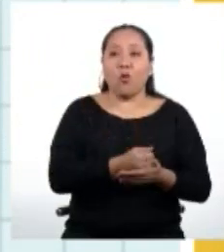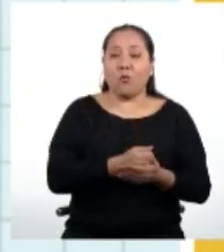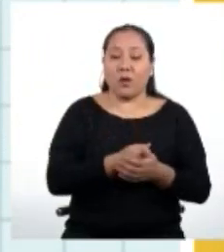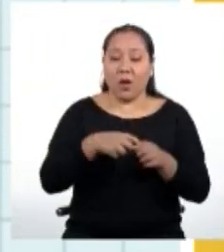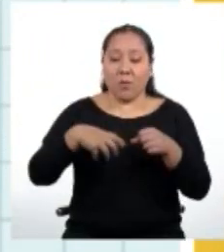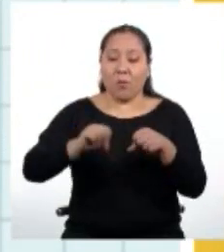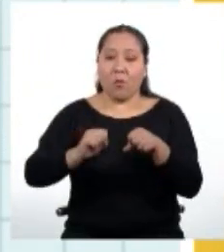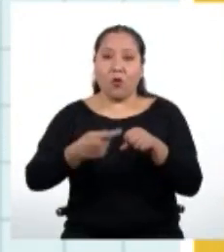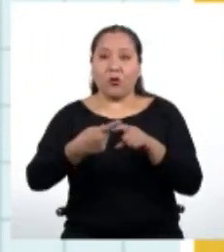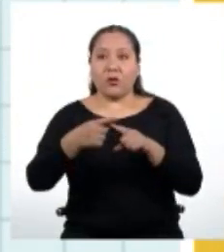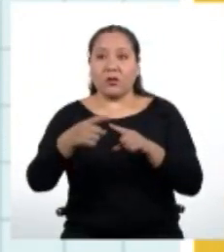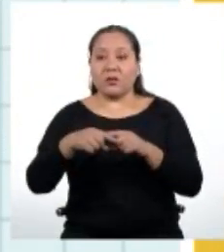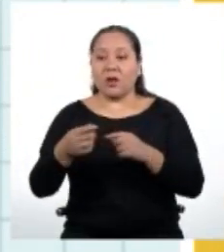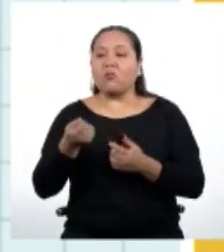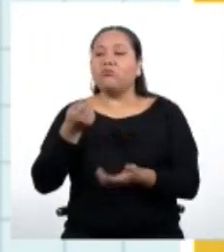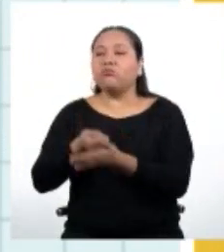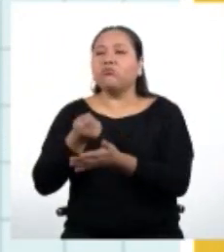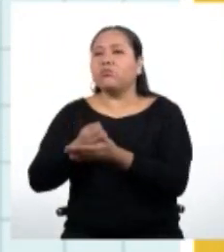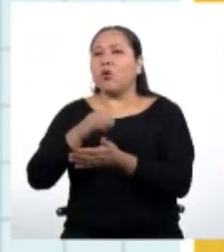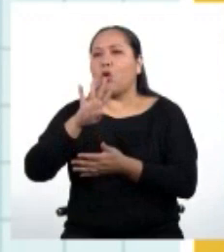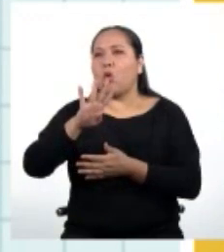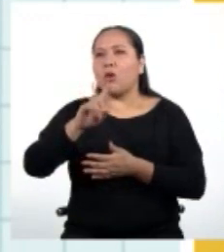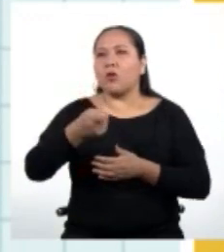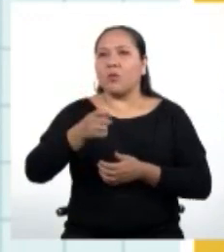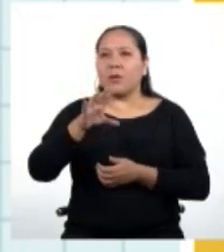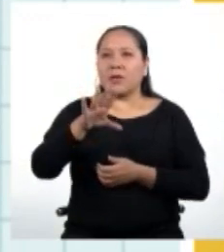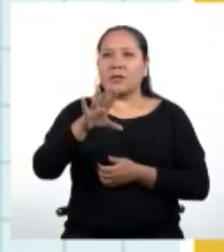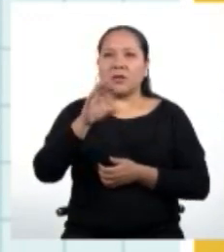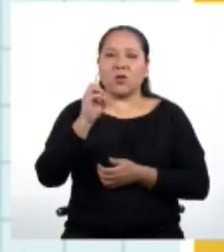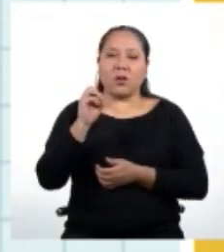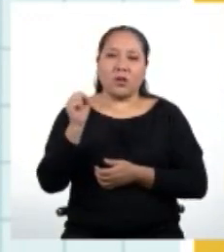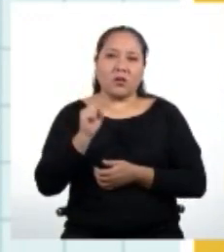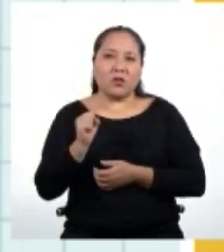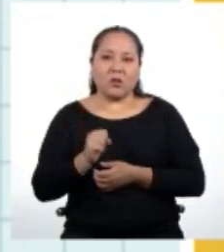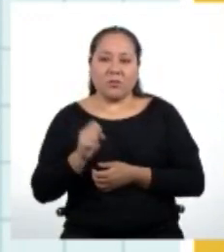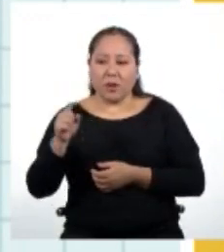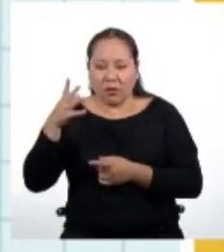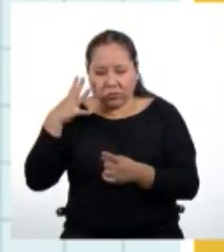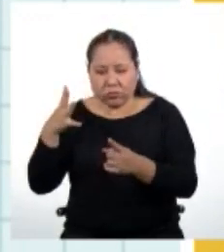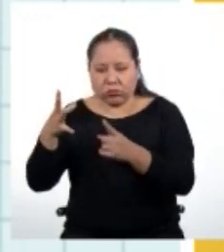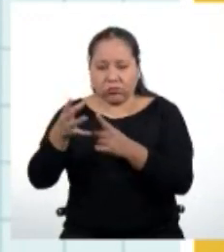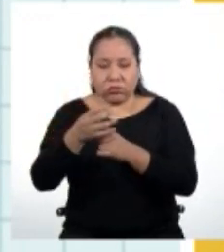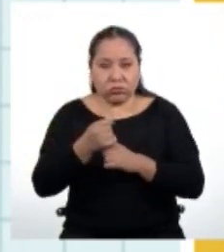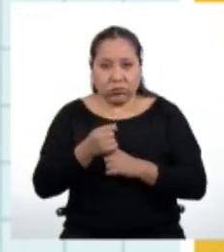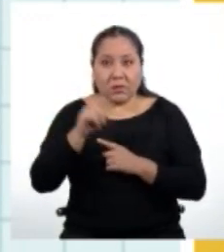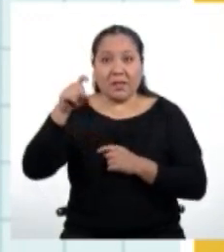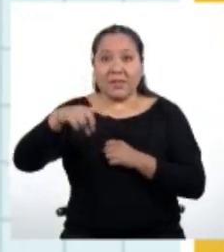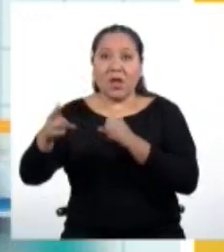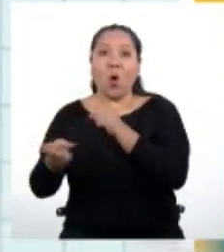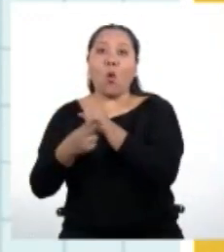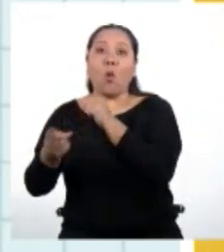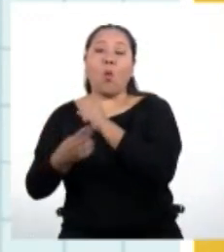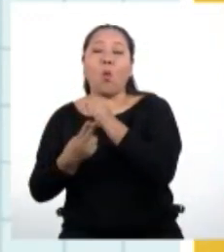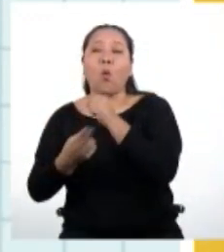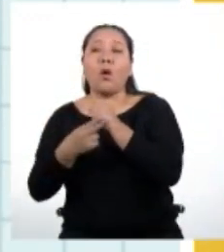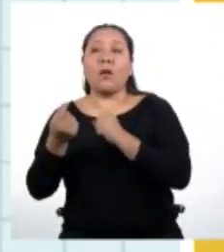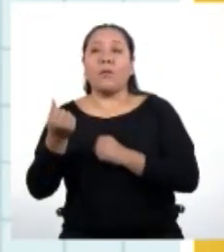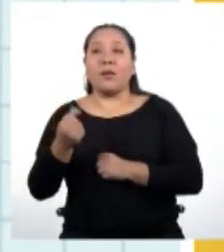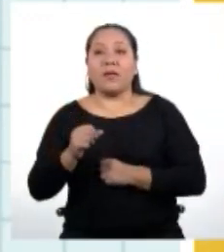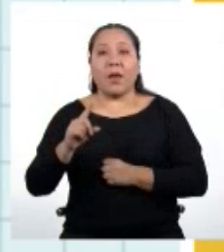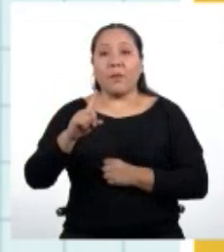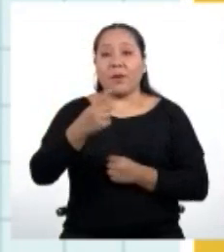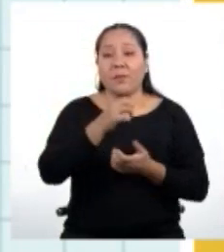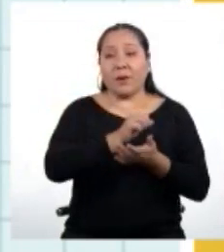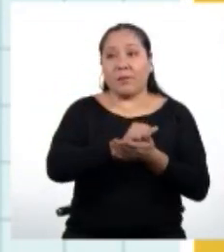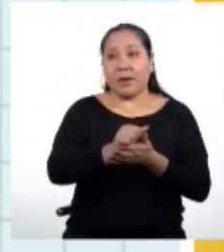segunda mano que cuesta 4.750 soles. Para lograr esa meta, se ha propuesto un plan de ahorro que consiste en lo siguiente. El